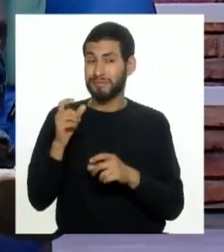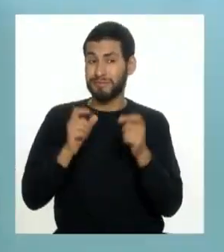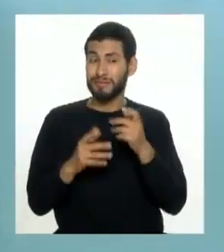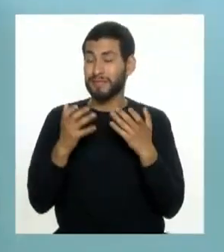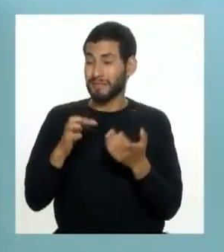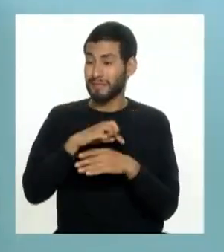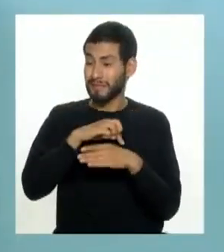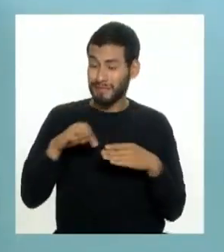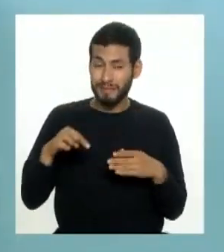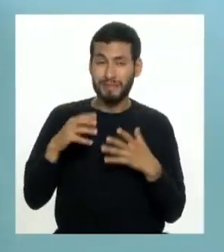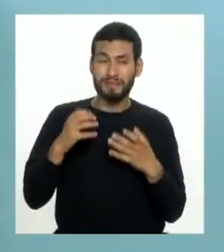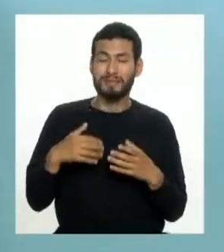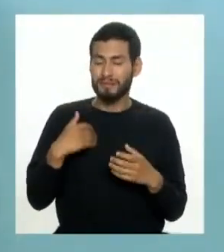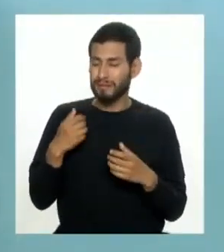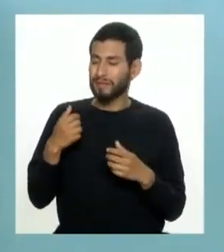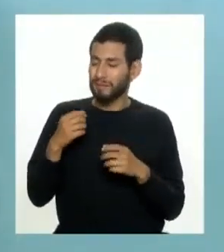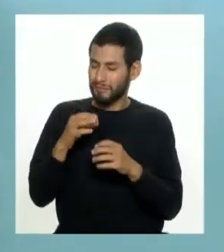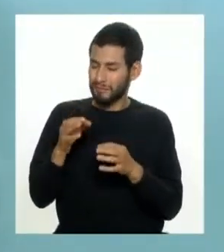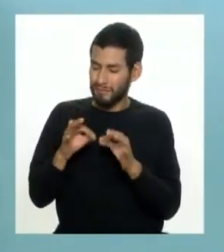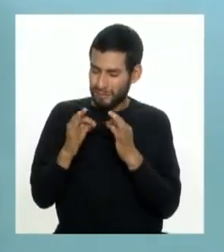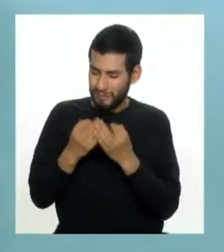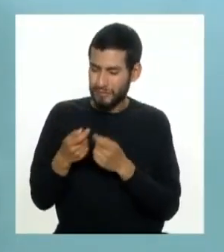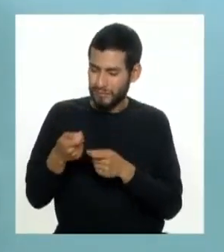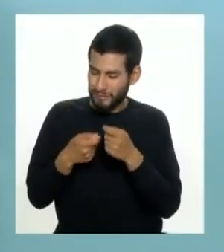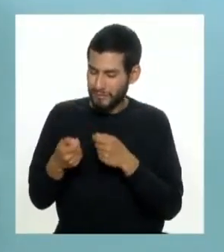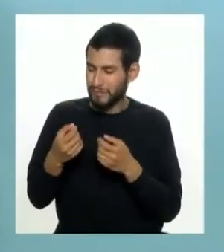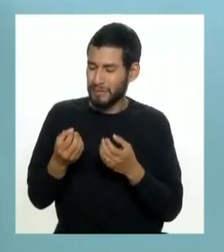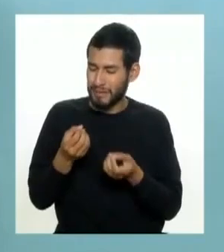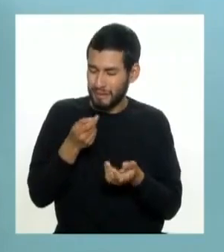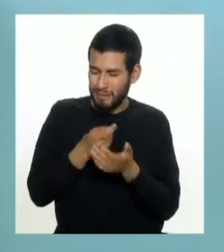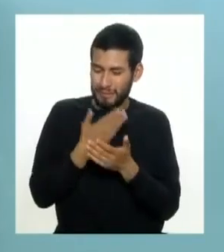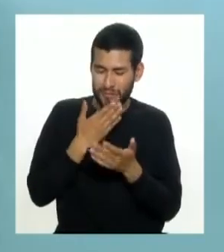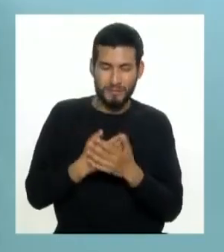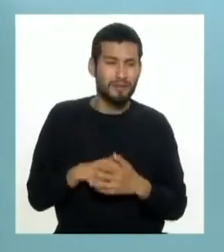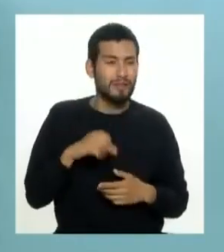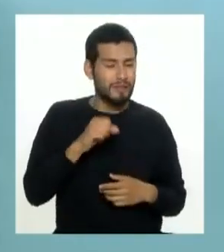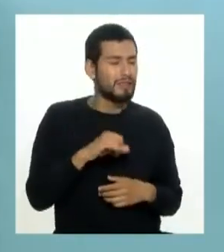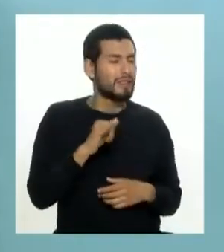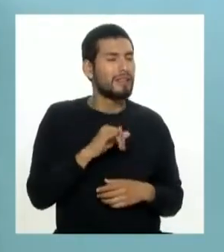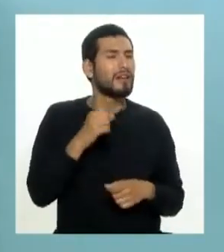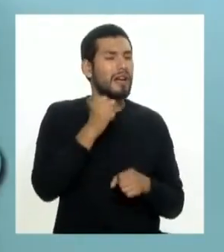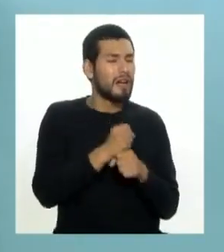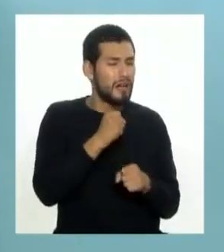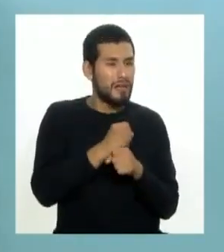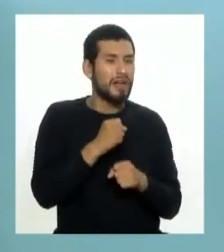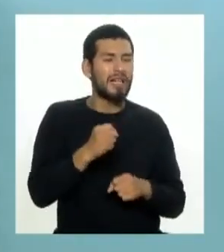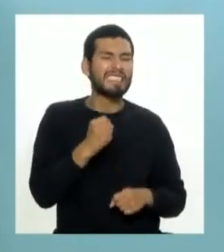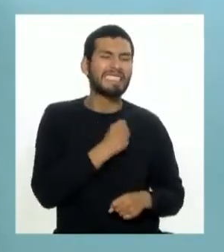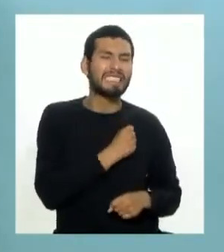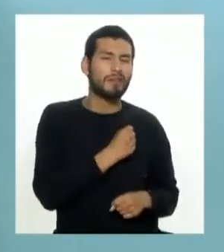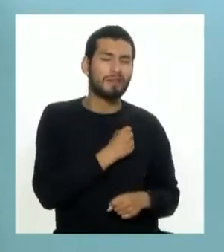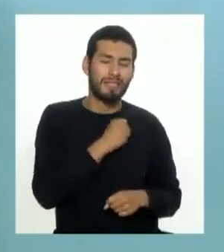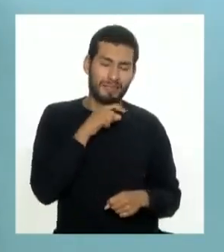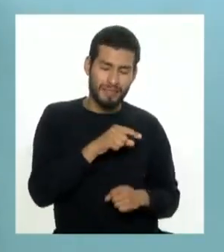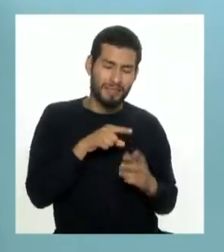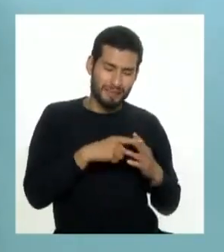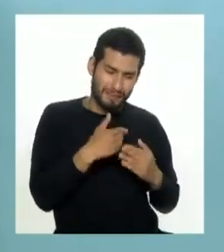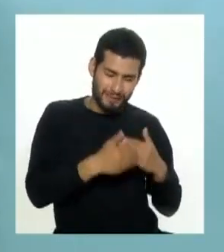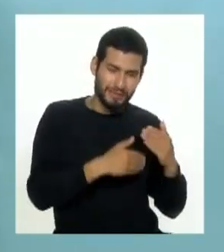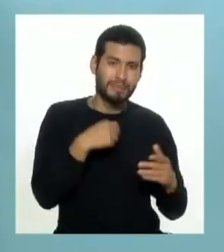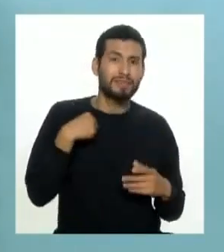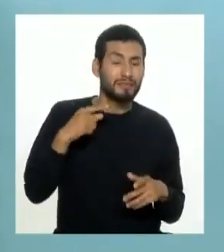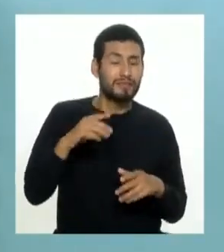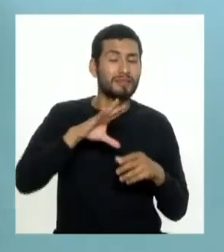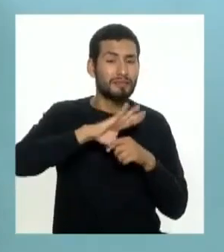tener una carrera para poder solventar a su familia sí y hay un aspecto importante en realidad hay que trabajar desde la etapa de secundaria nosotros estamos acercando